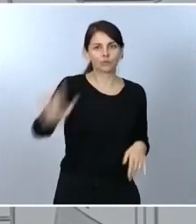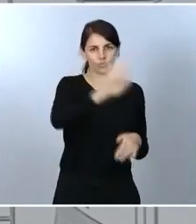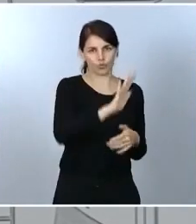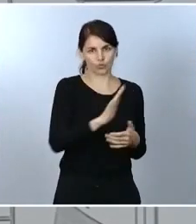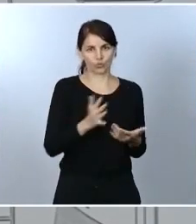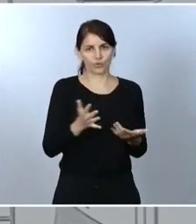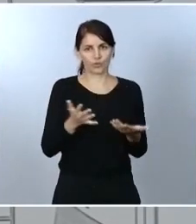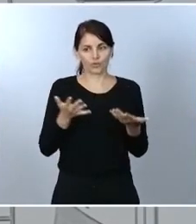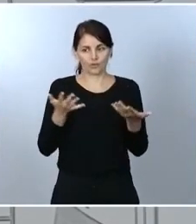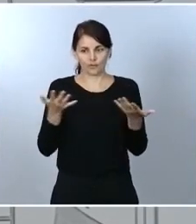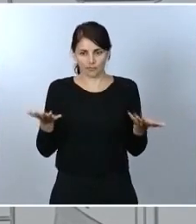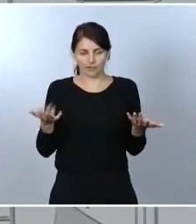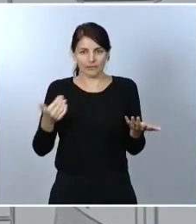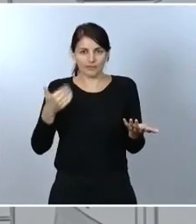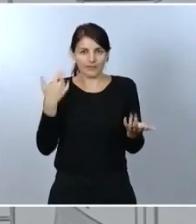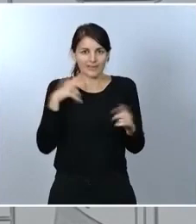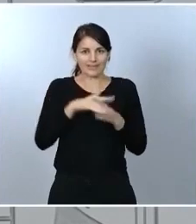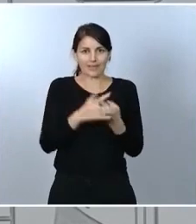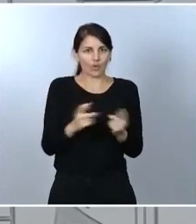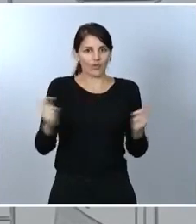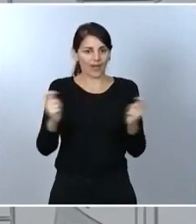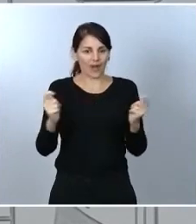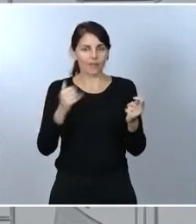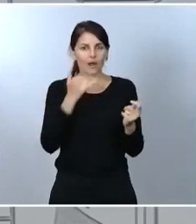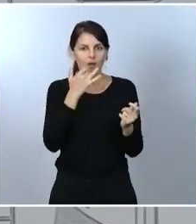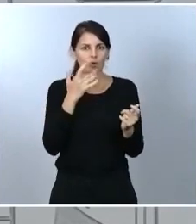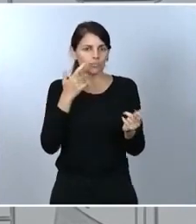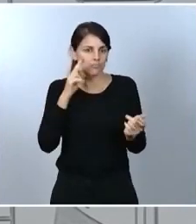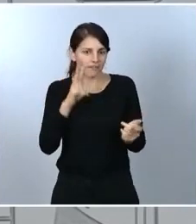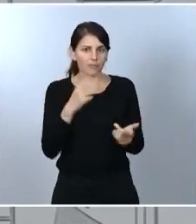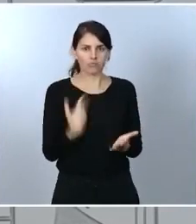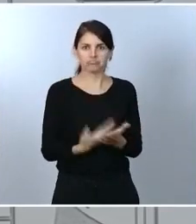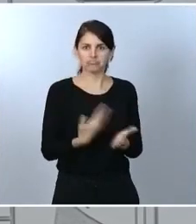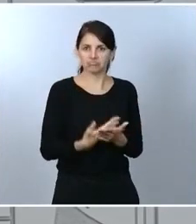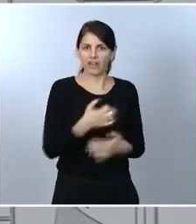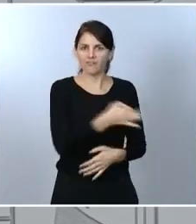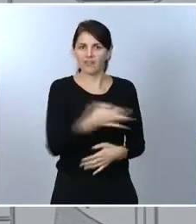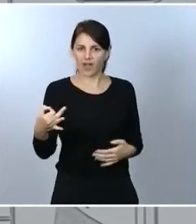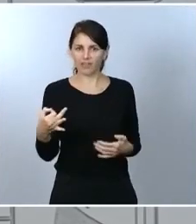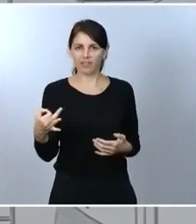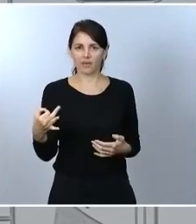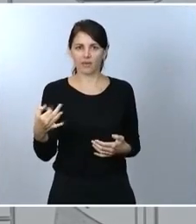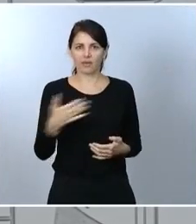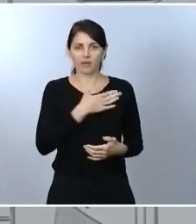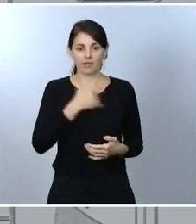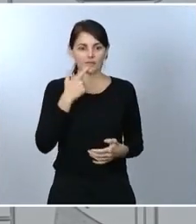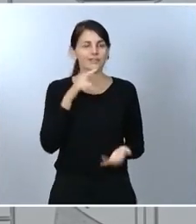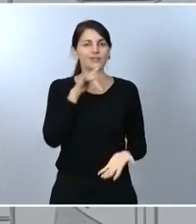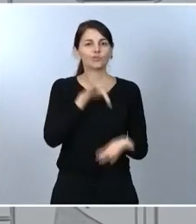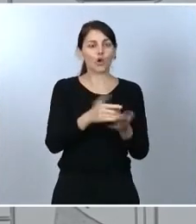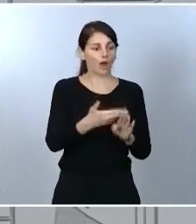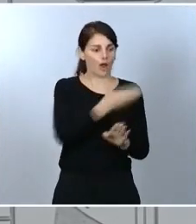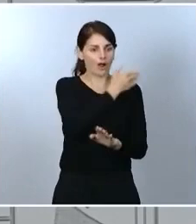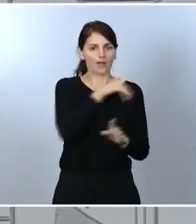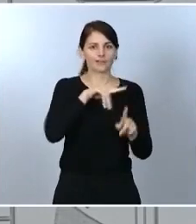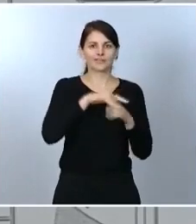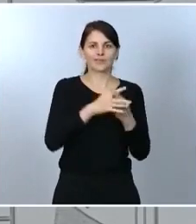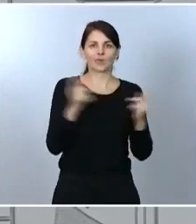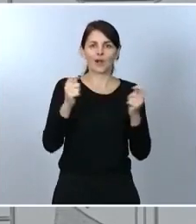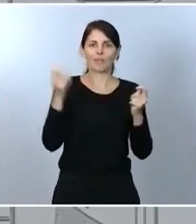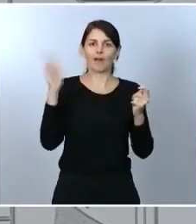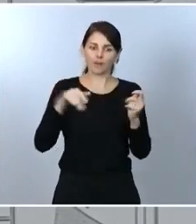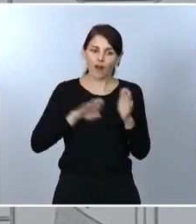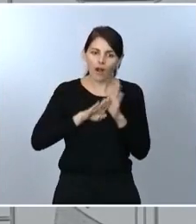el estado de alarma es un instrumento eficaz. Con el estado de alarma hemos doblegado la curva, mantuvimos a raya el virus y, en consecuencia,